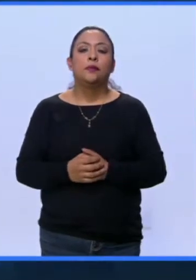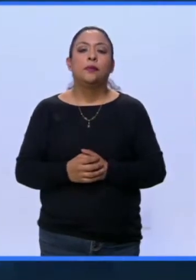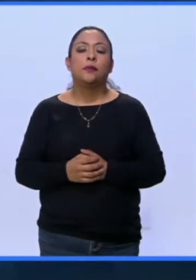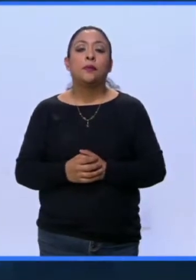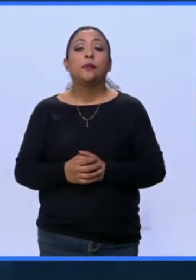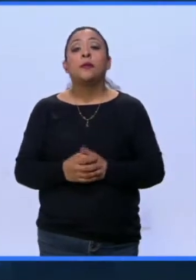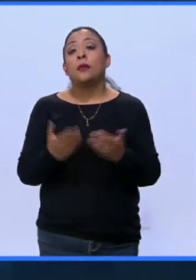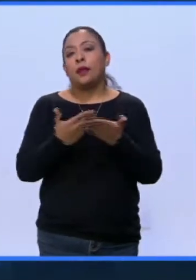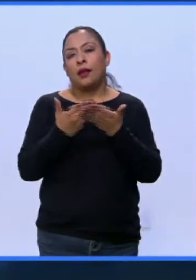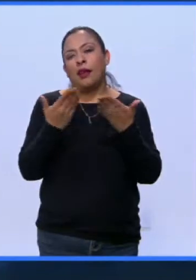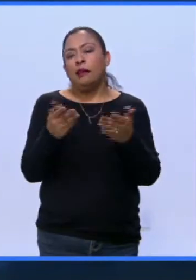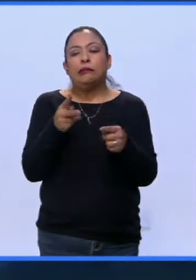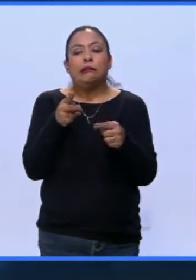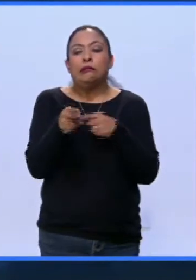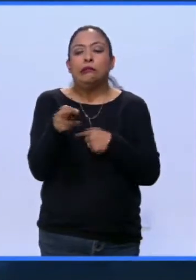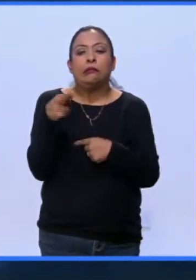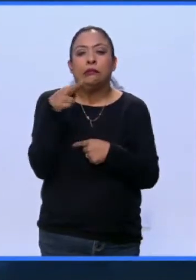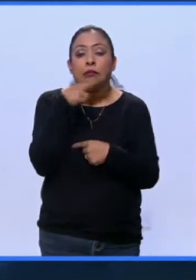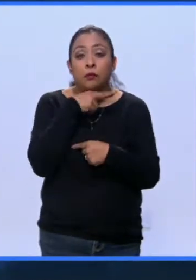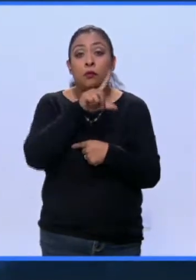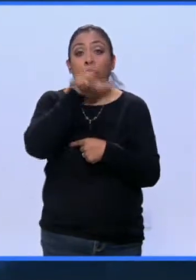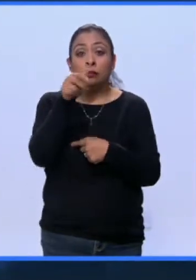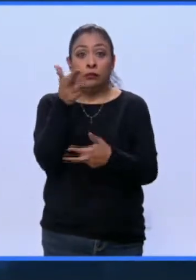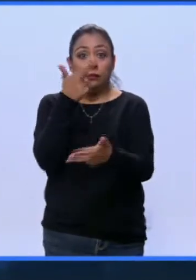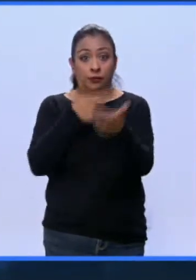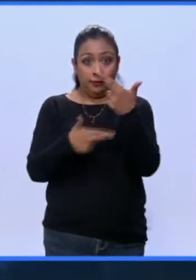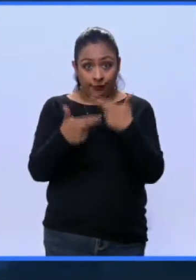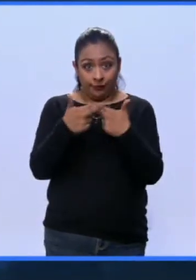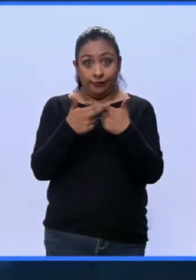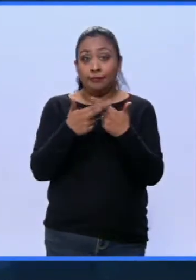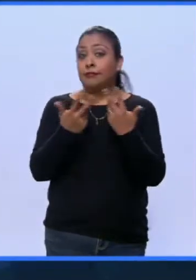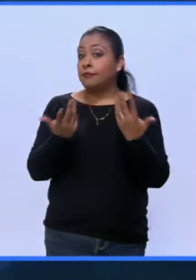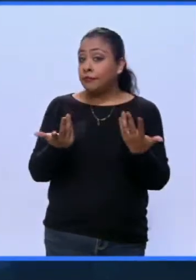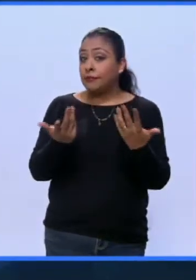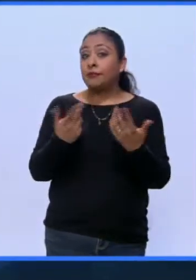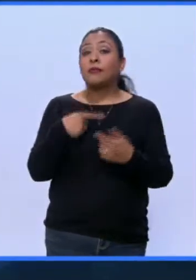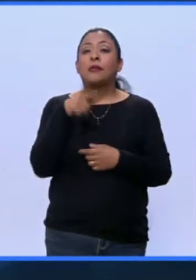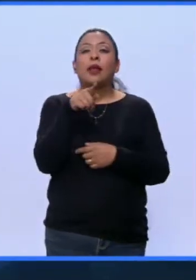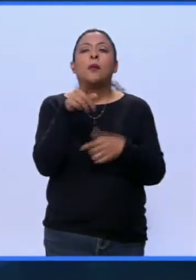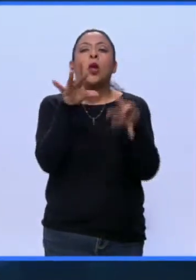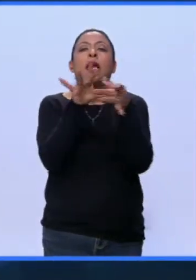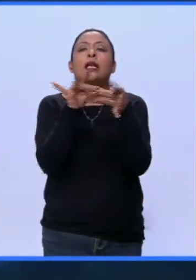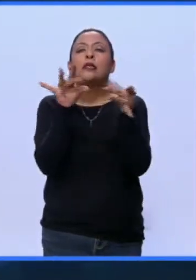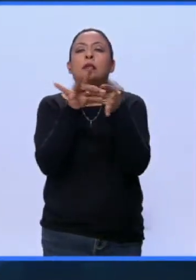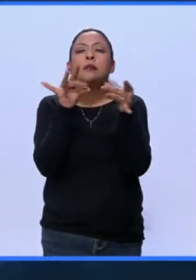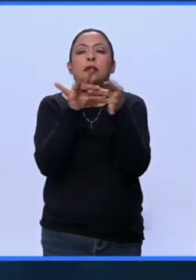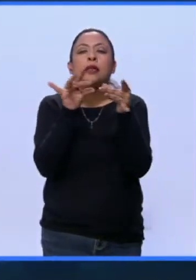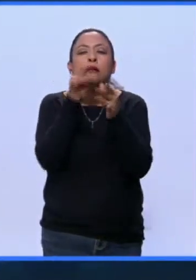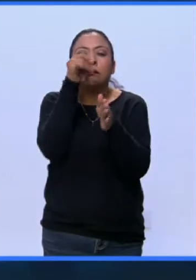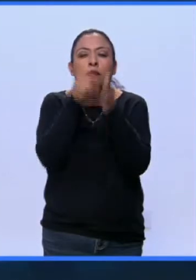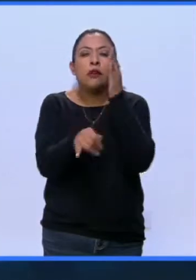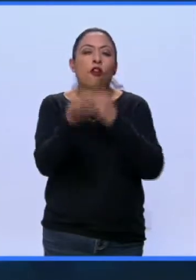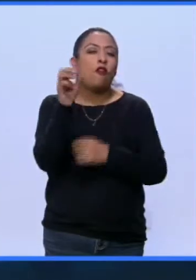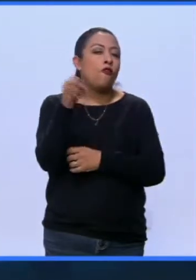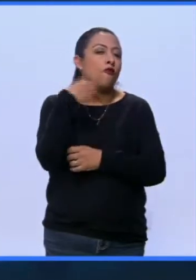Vamos a una muy breve pausa, y cuando regresemos… Los pormenores del Foro Mundial de Gastronomía Mexicana. No se vayan.